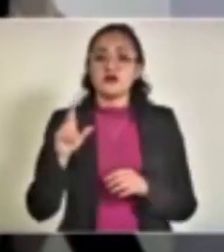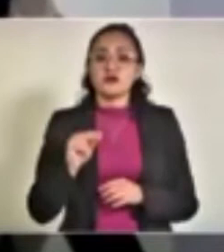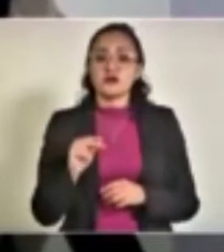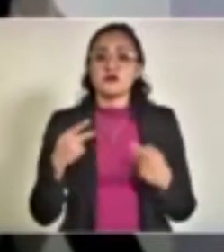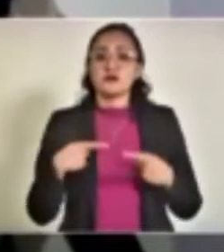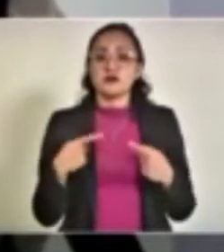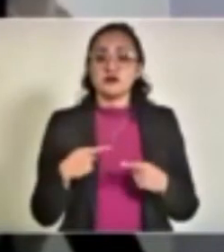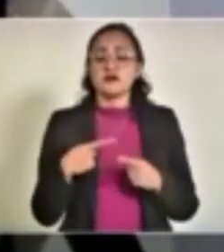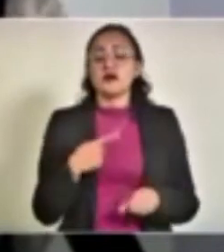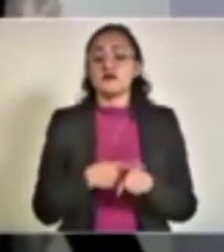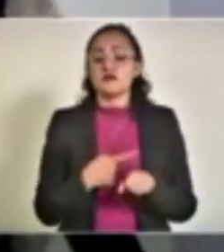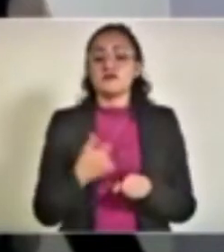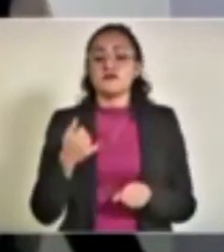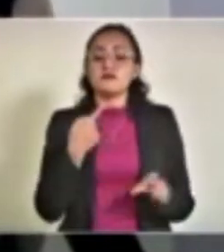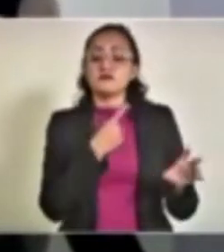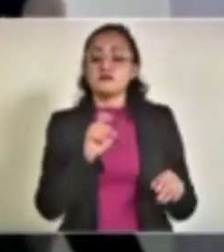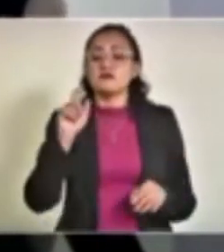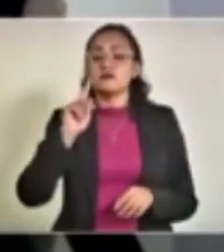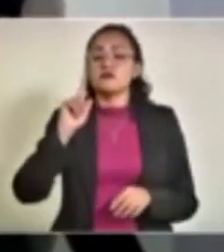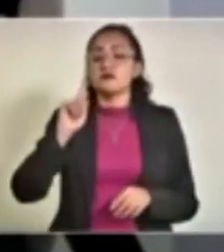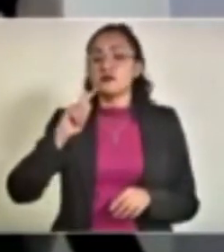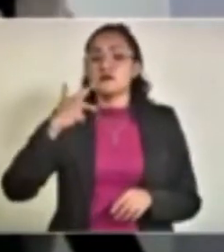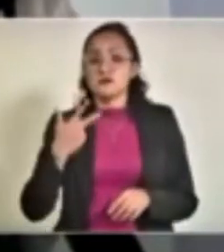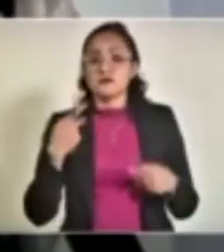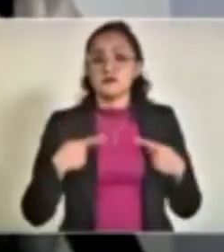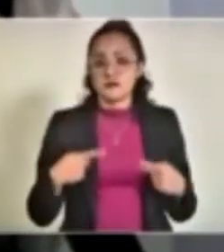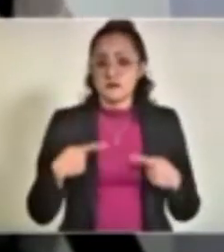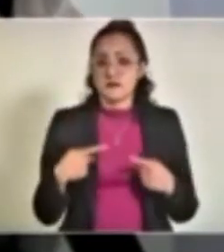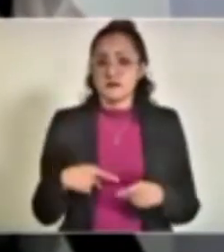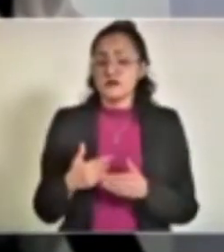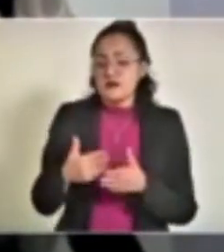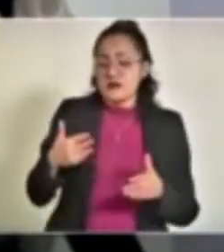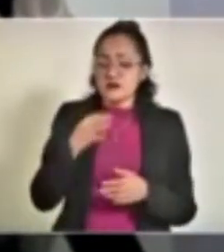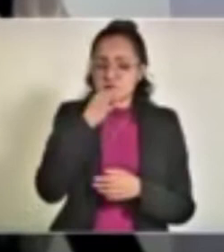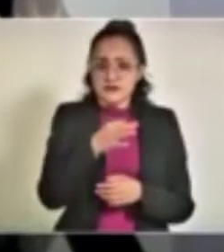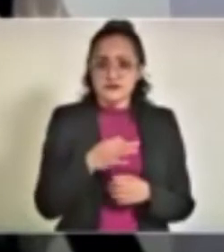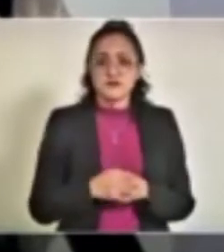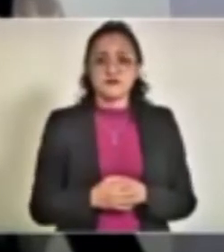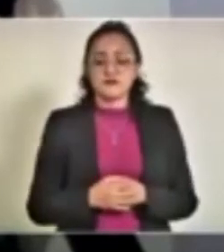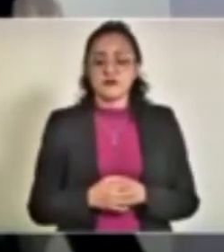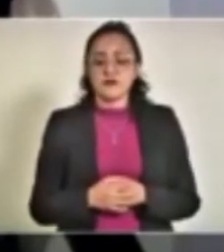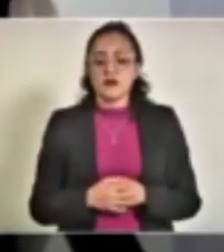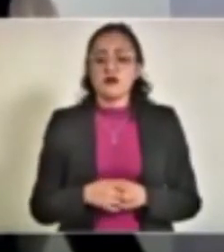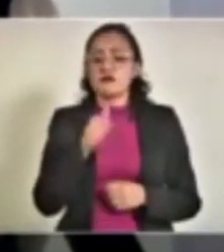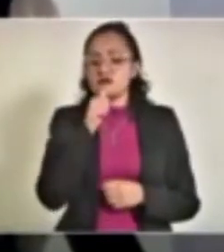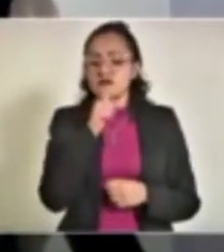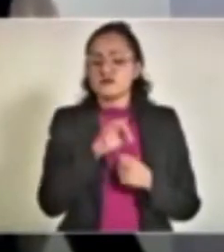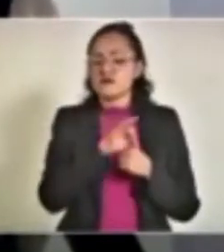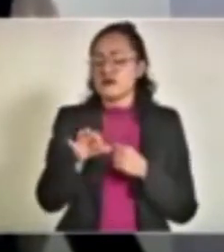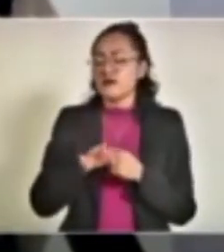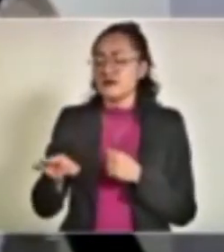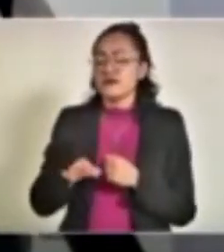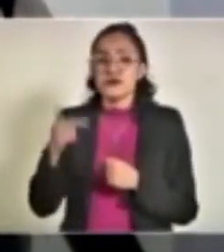activos y 178 rezagados. Continúa siendo la incidencia en el área conurbada con el